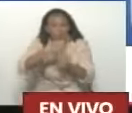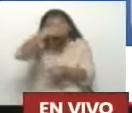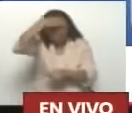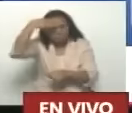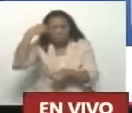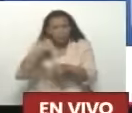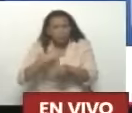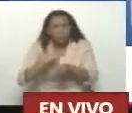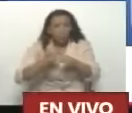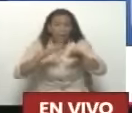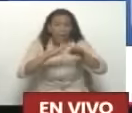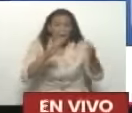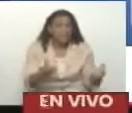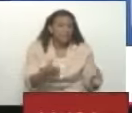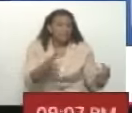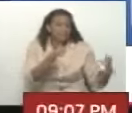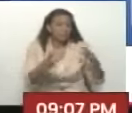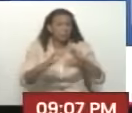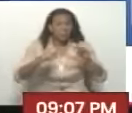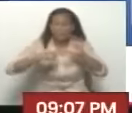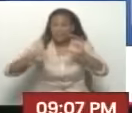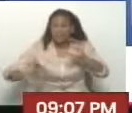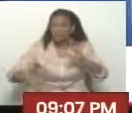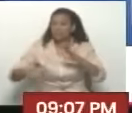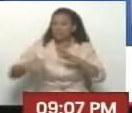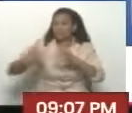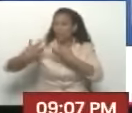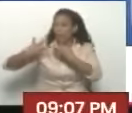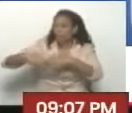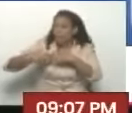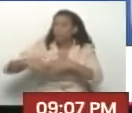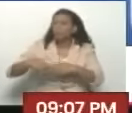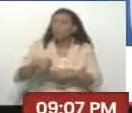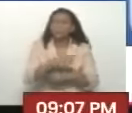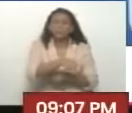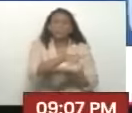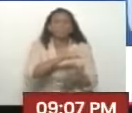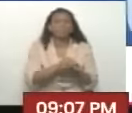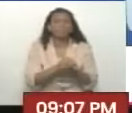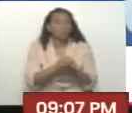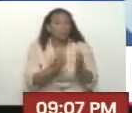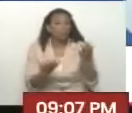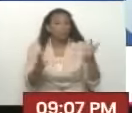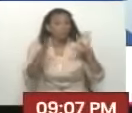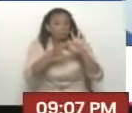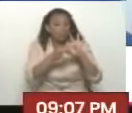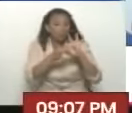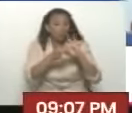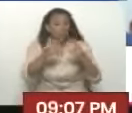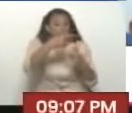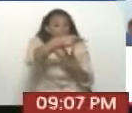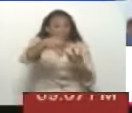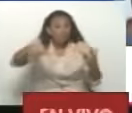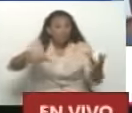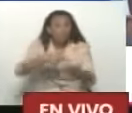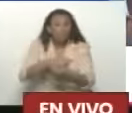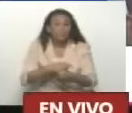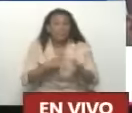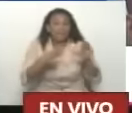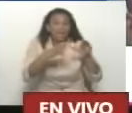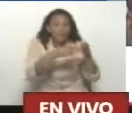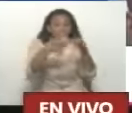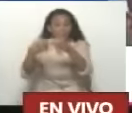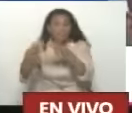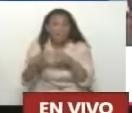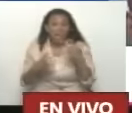Las mesas técnicas de energía y todos estos equipos de trabajo donde vamos a crear una triada invencible, indestructible, mi